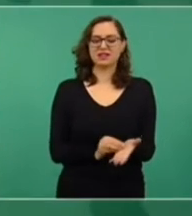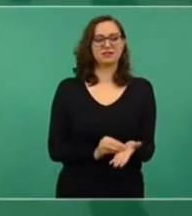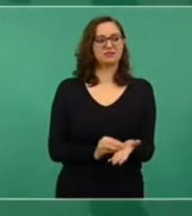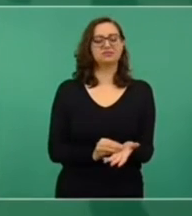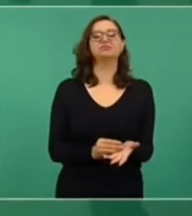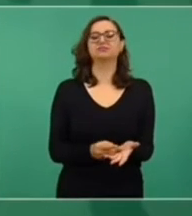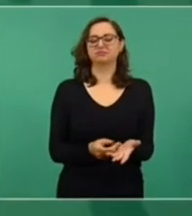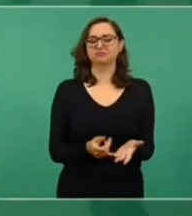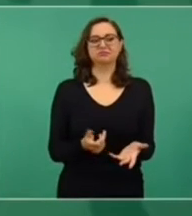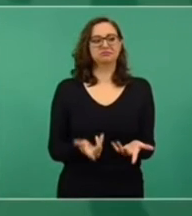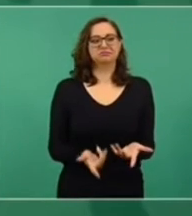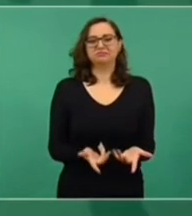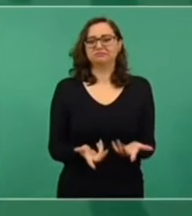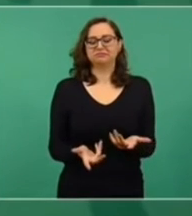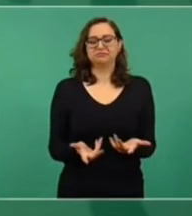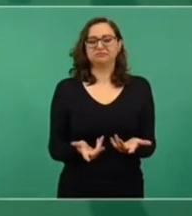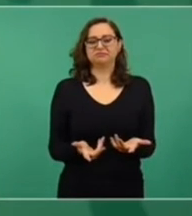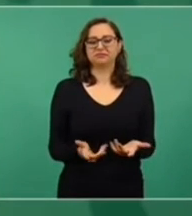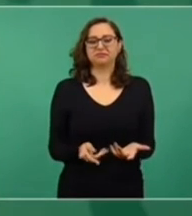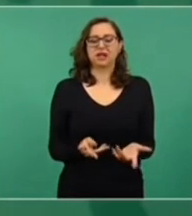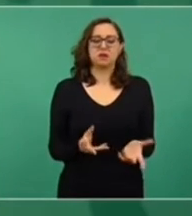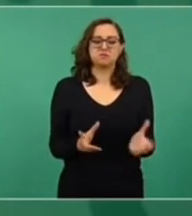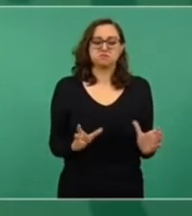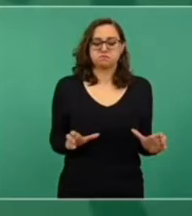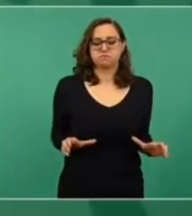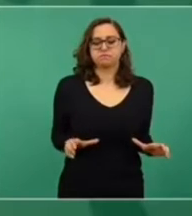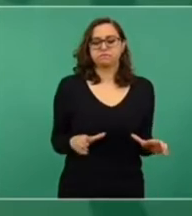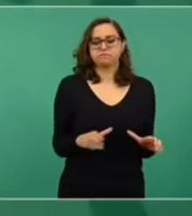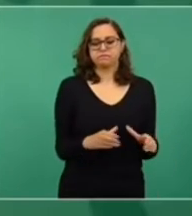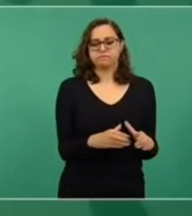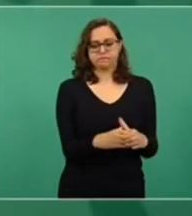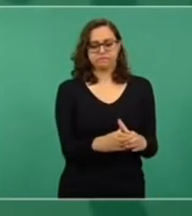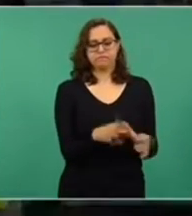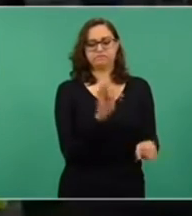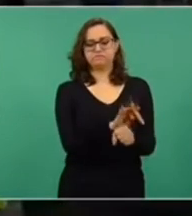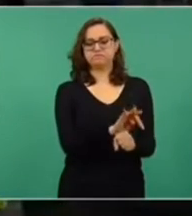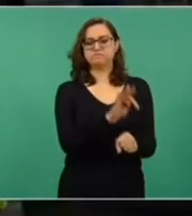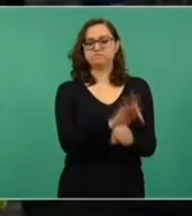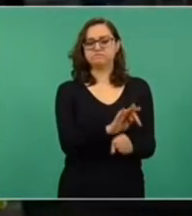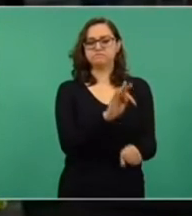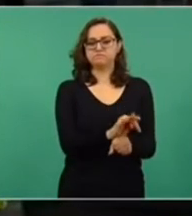protección a minorías. Entonces,